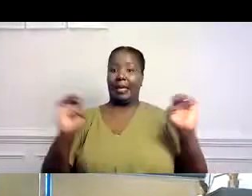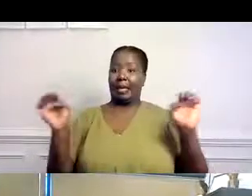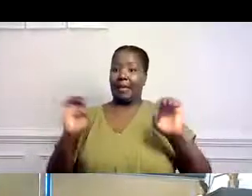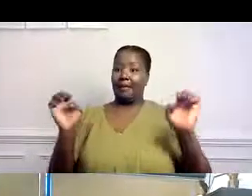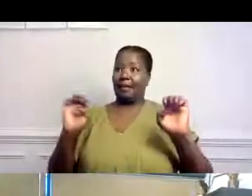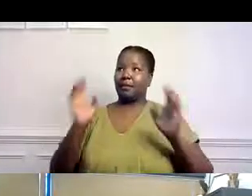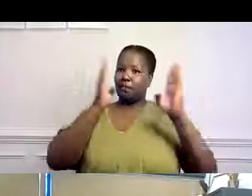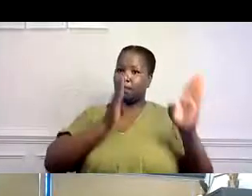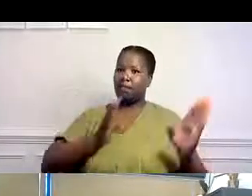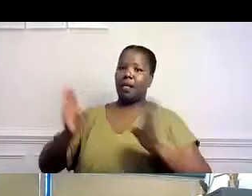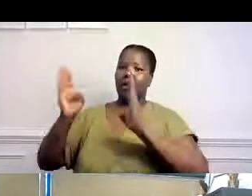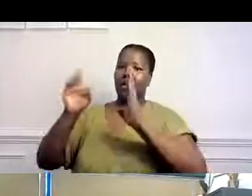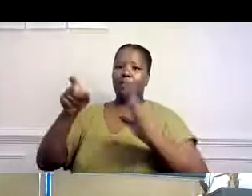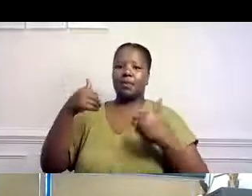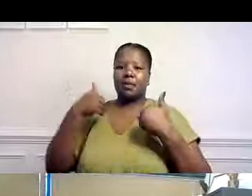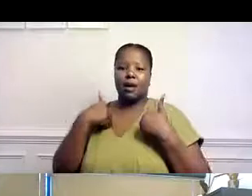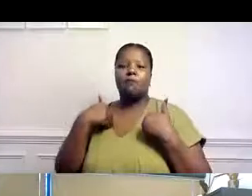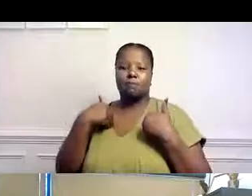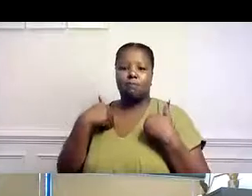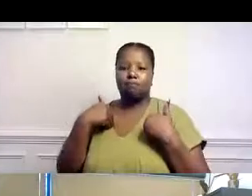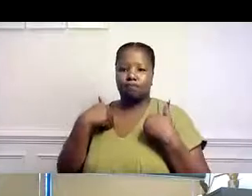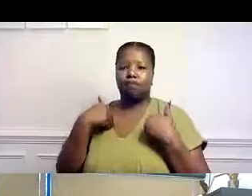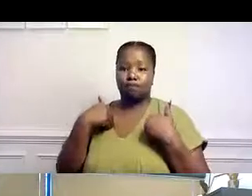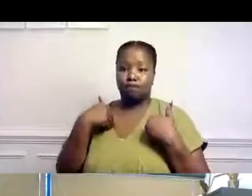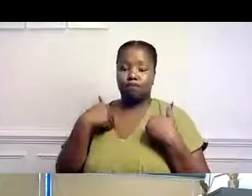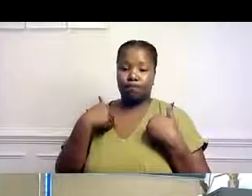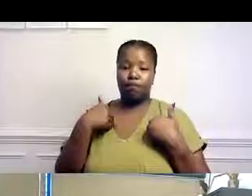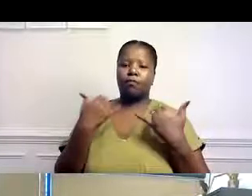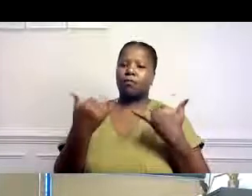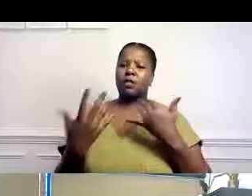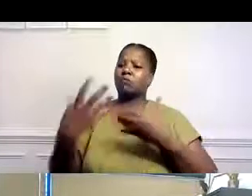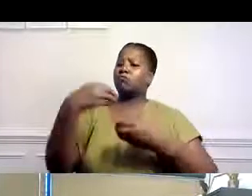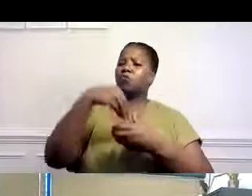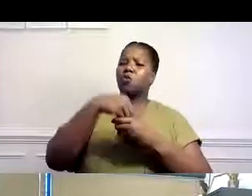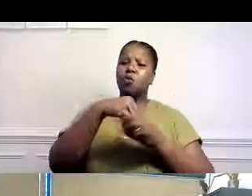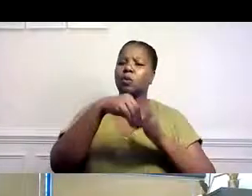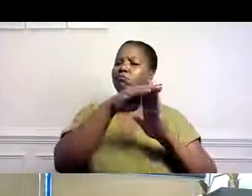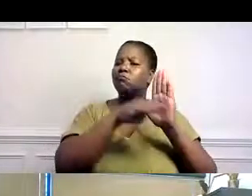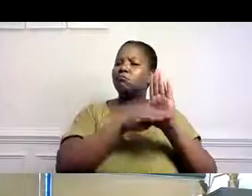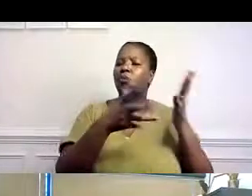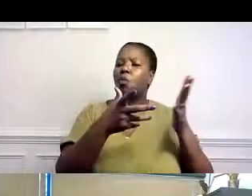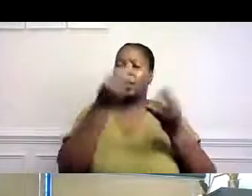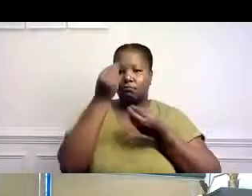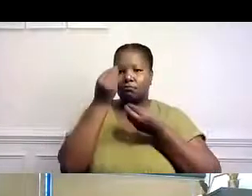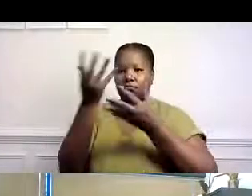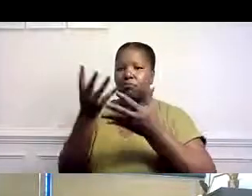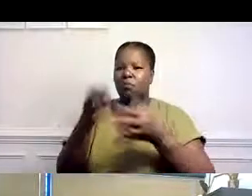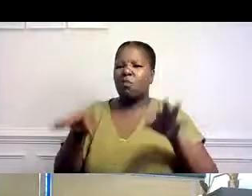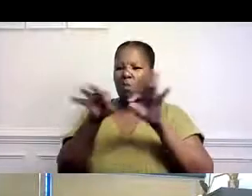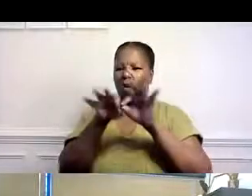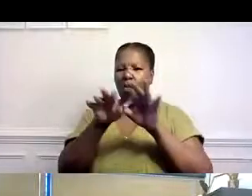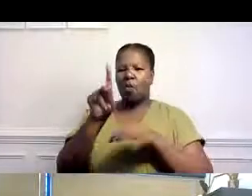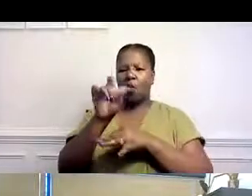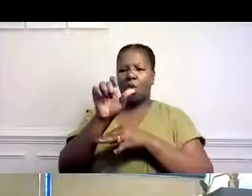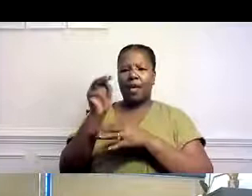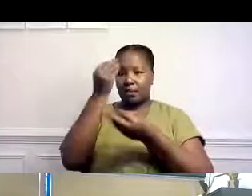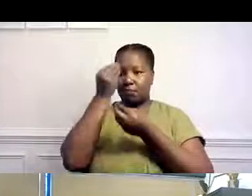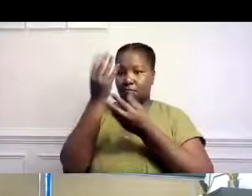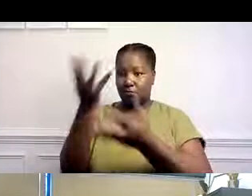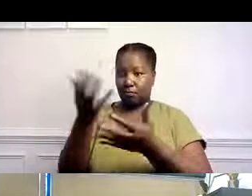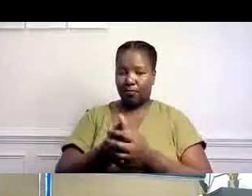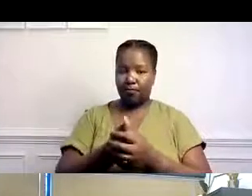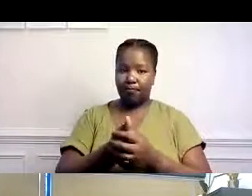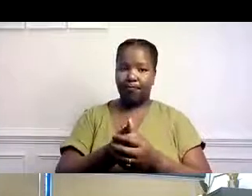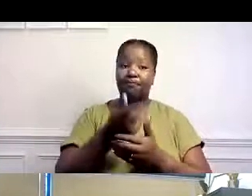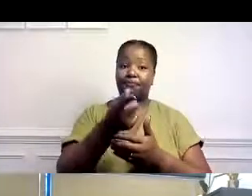emergencia y desastre. Y si lo revisa, puede ver en detalle qué es lo que se pide que incluya ese plan. Próxima